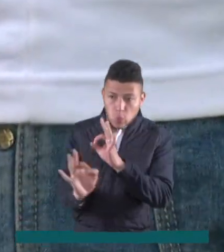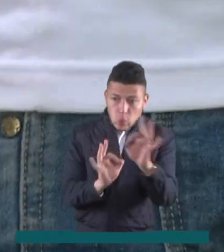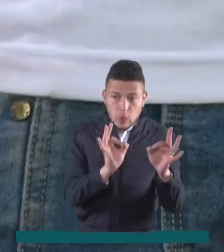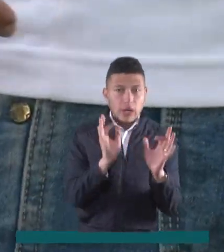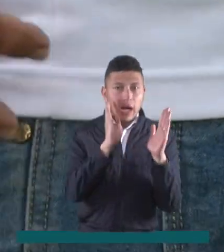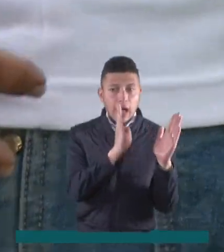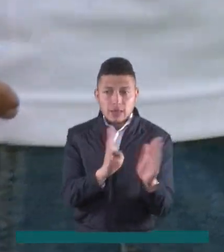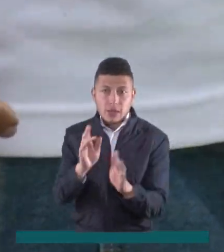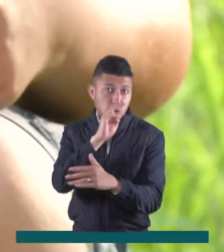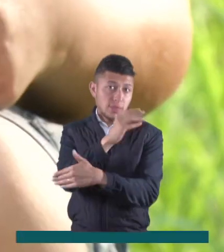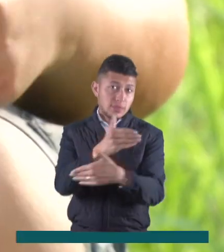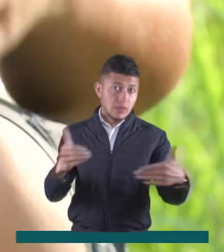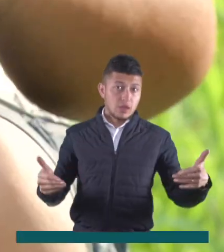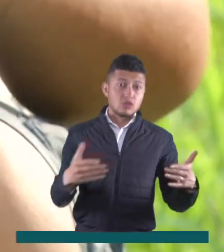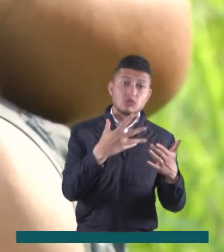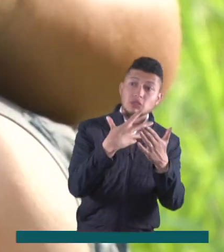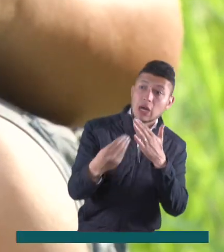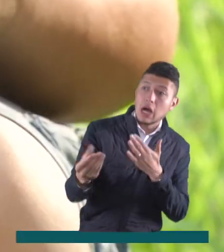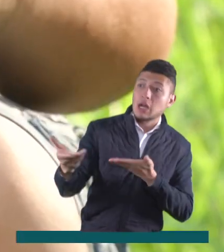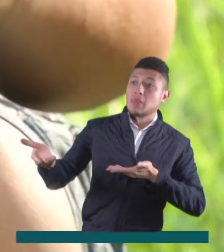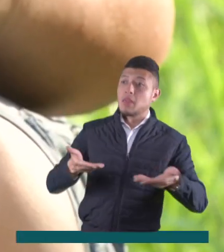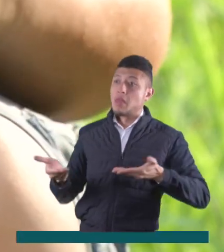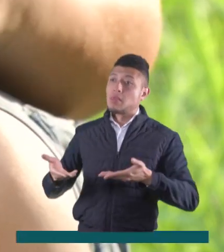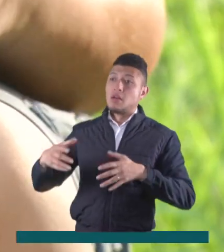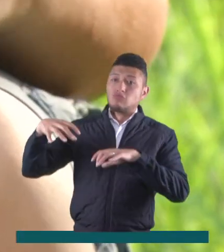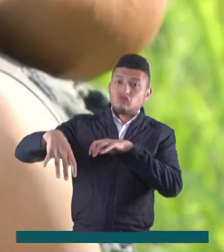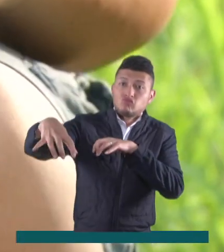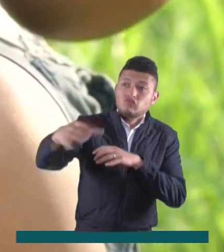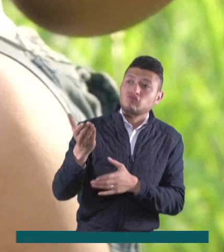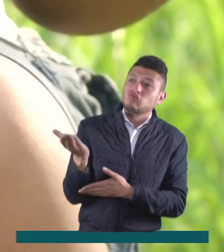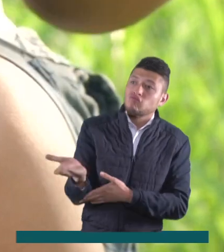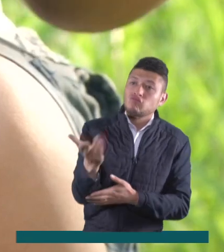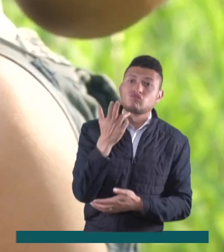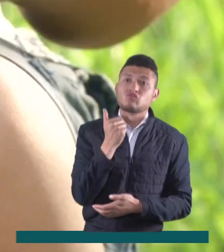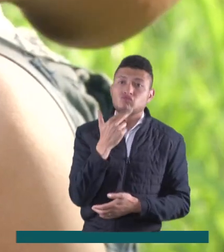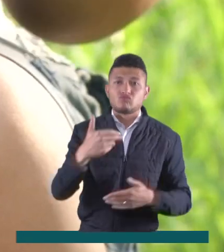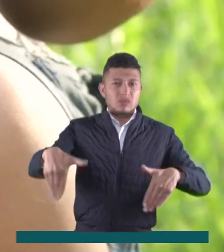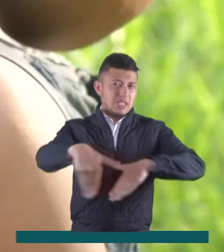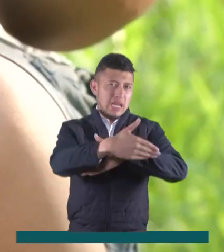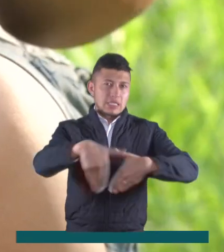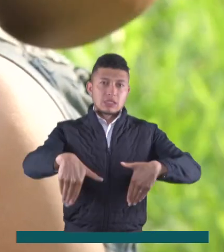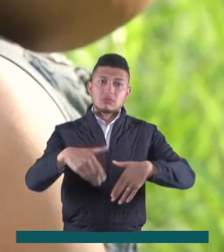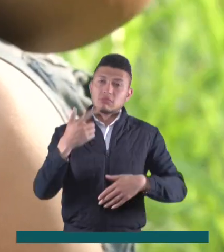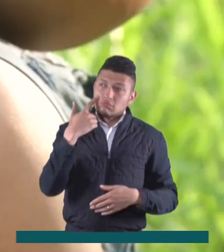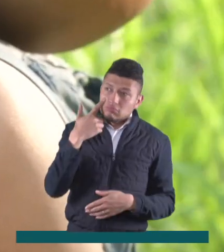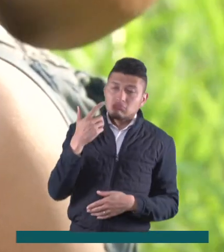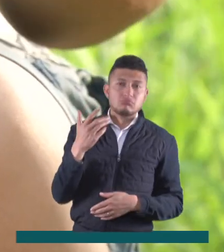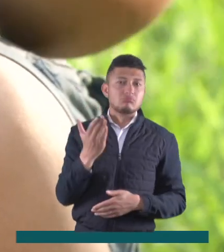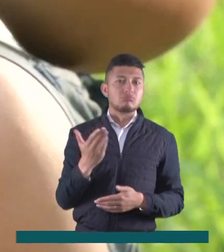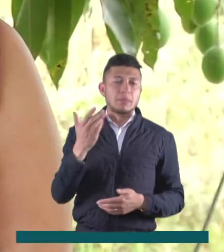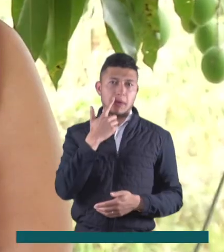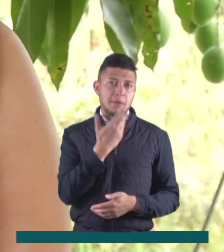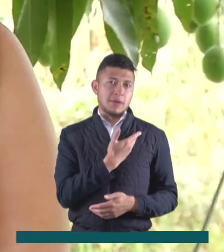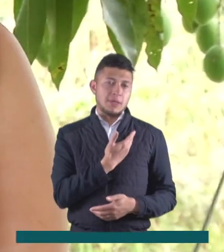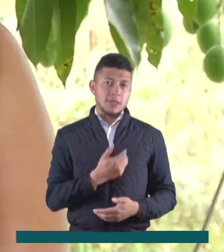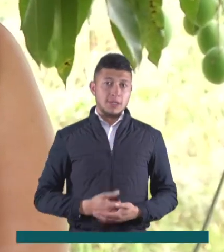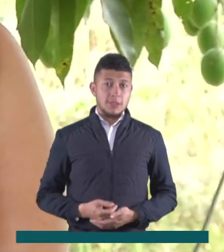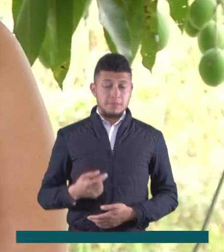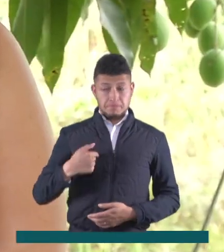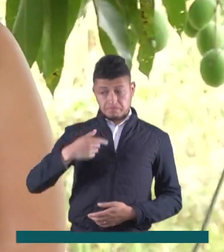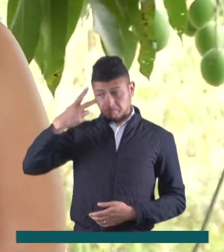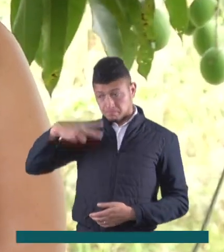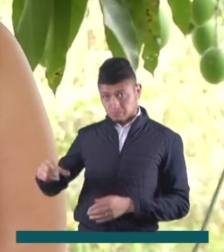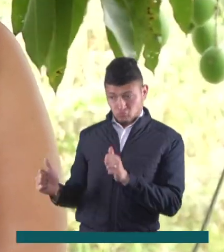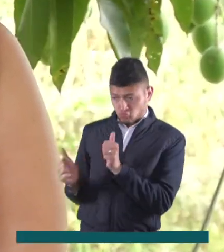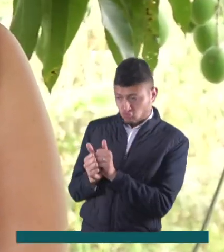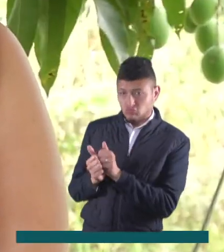cuidado y atención que deben prestar a los niños una vez salgan y visiten establecimientos comerciales o las calles del municipio donde viven. Salimos,